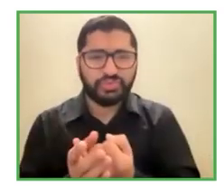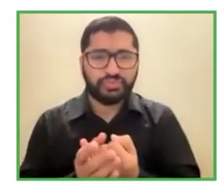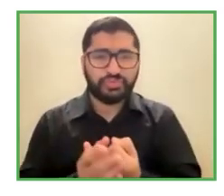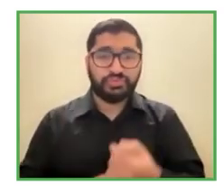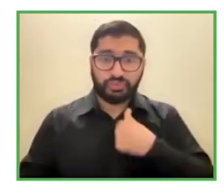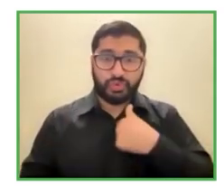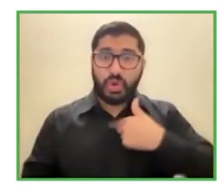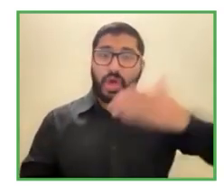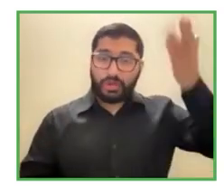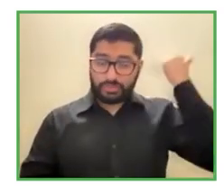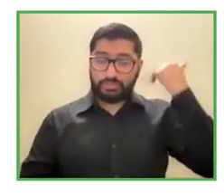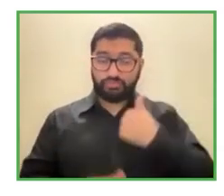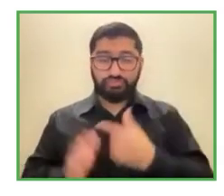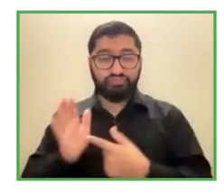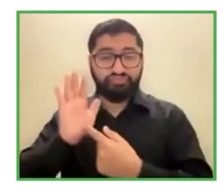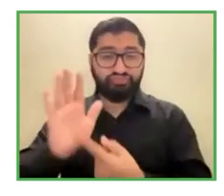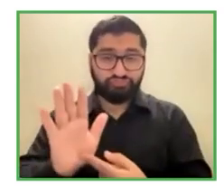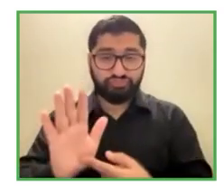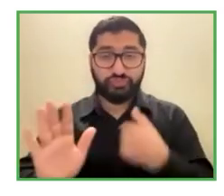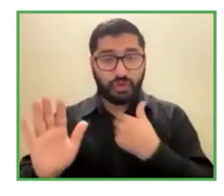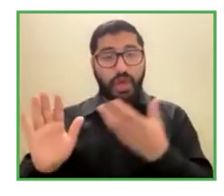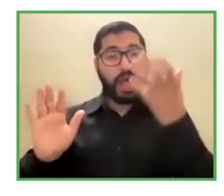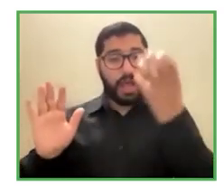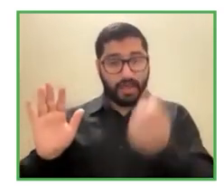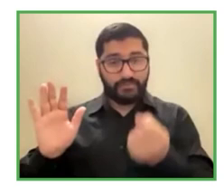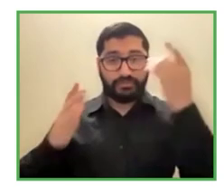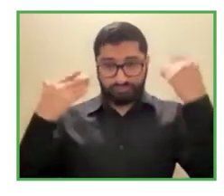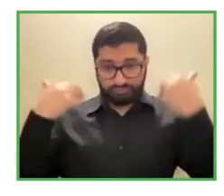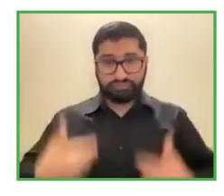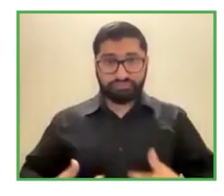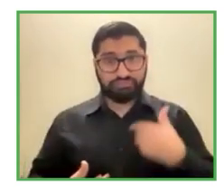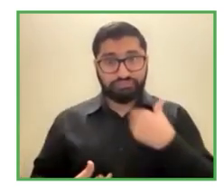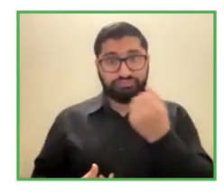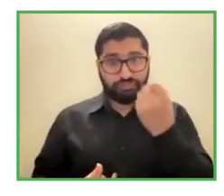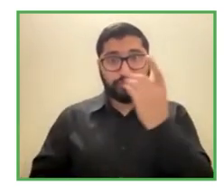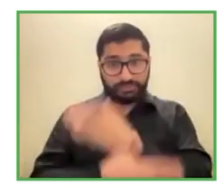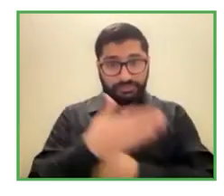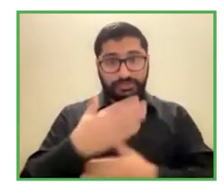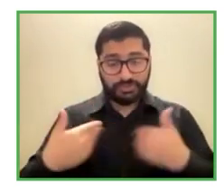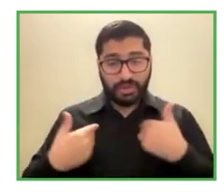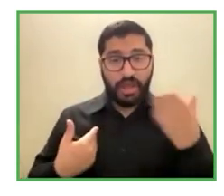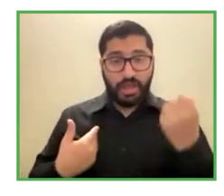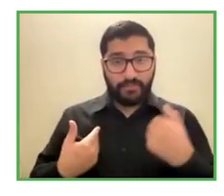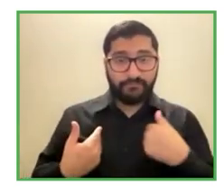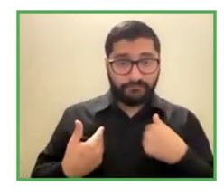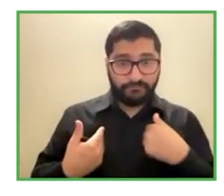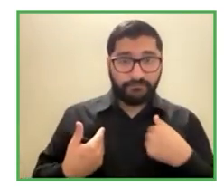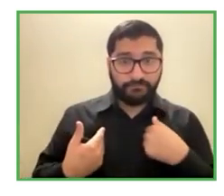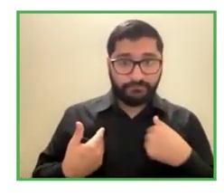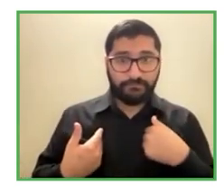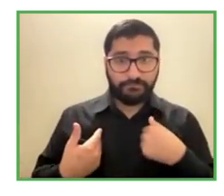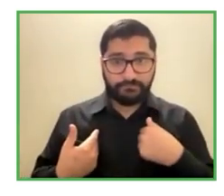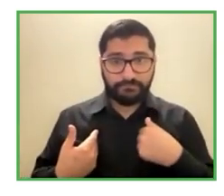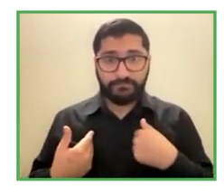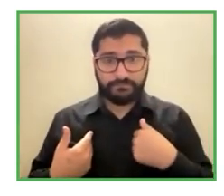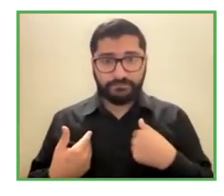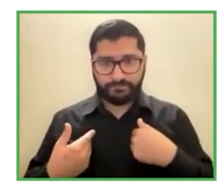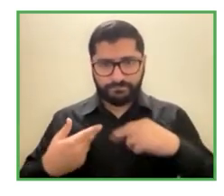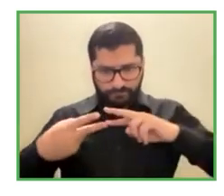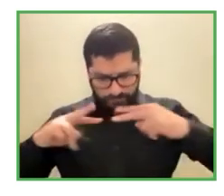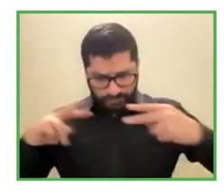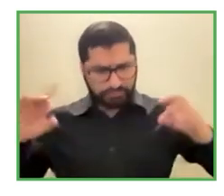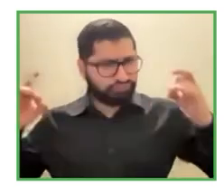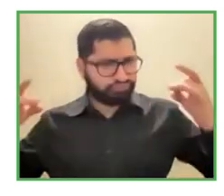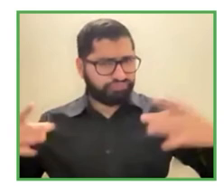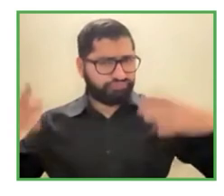física congénita producto de la talidomía y yo quería un poco eso o sea yo quería que toda la gente con discapacidad y